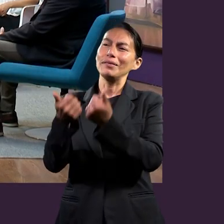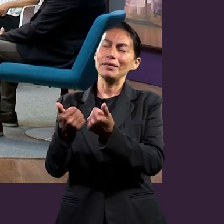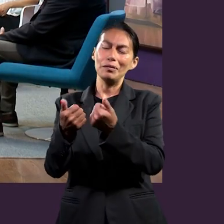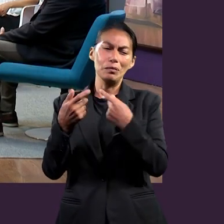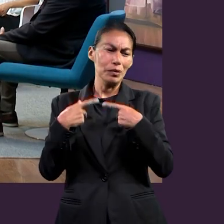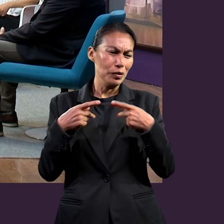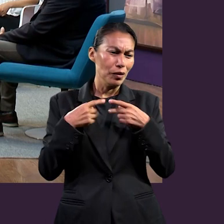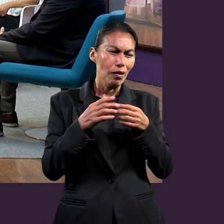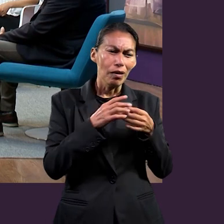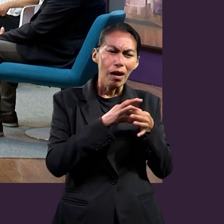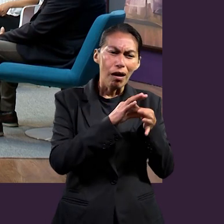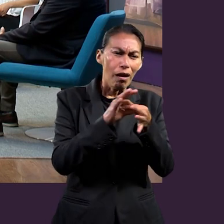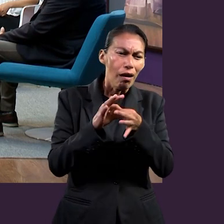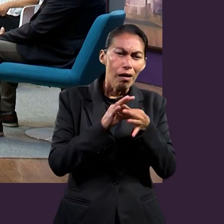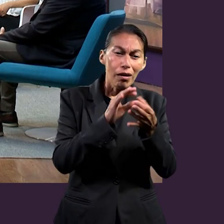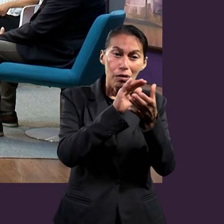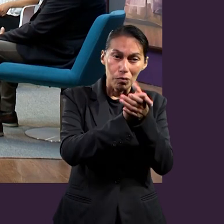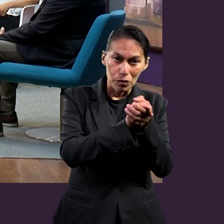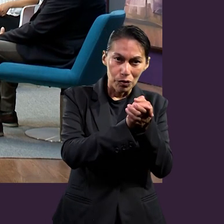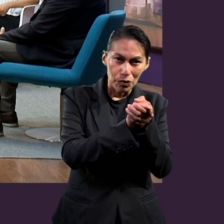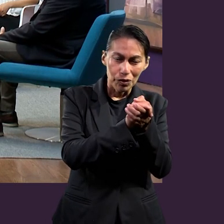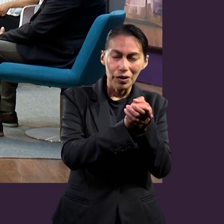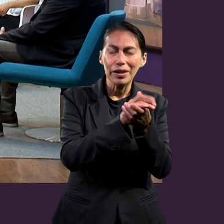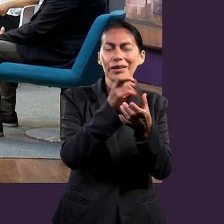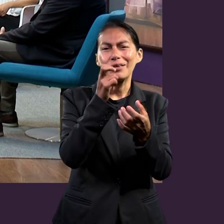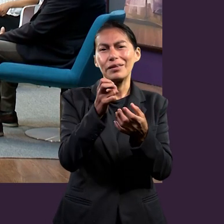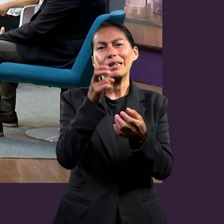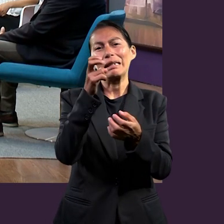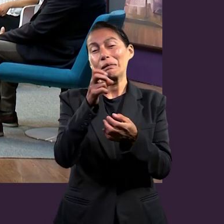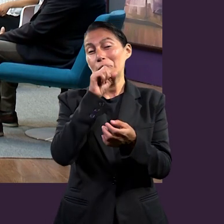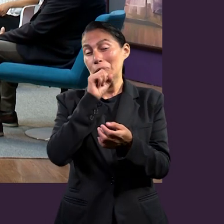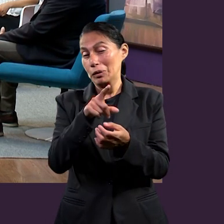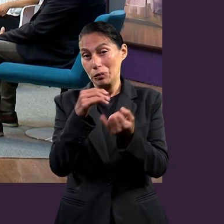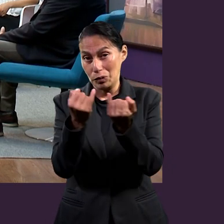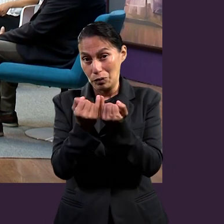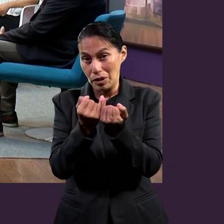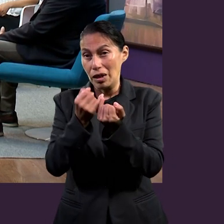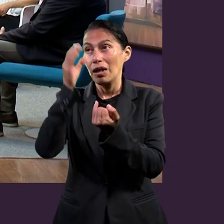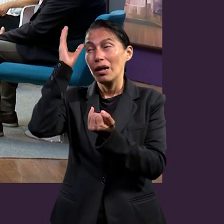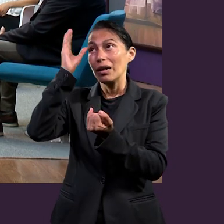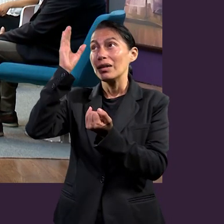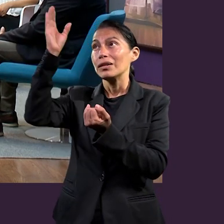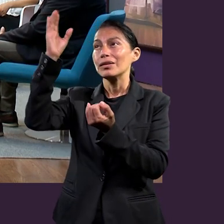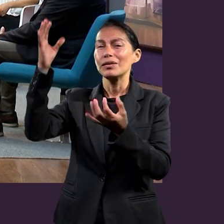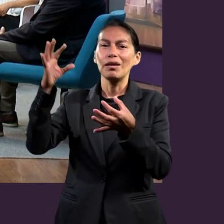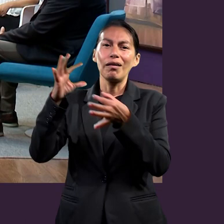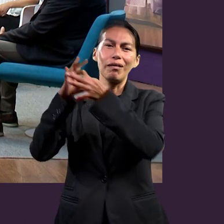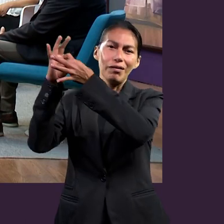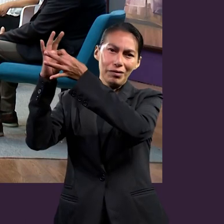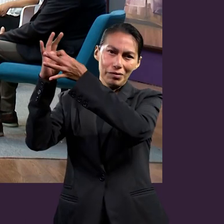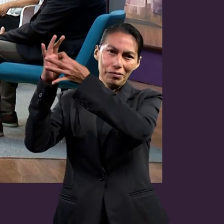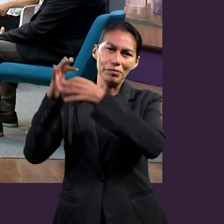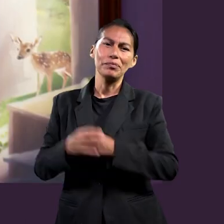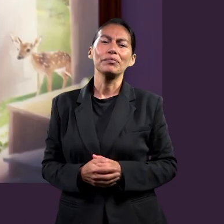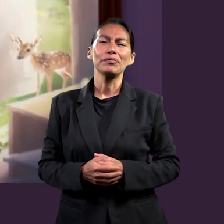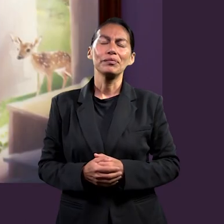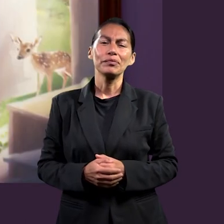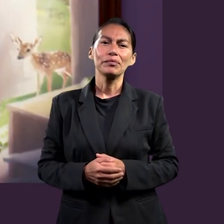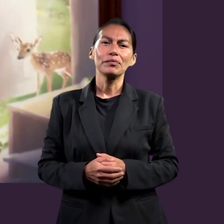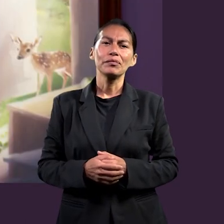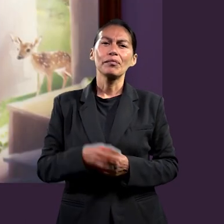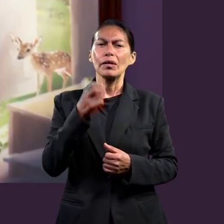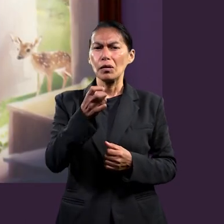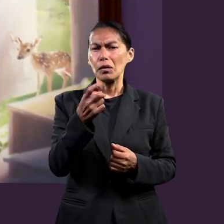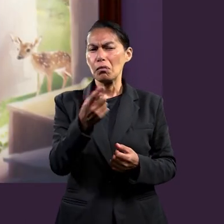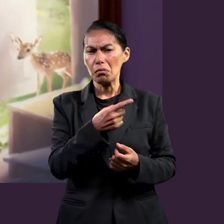nosotros lo entendemos así, en la cercanía con una persona, es justamente lo que Cristo quiere que tengamos con Él, que quiere que